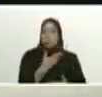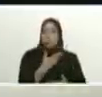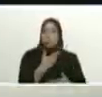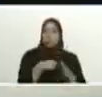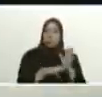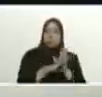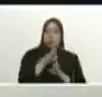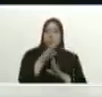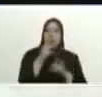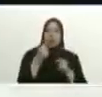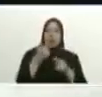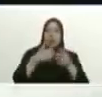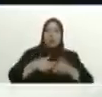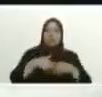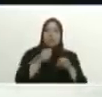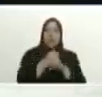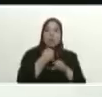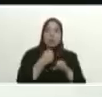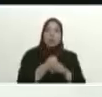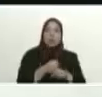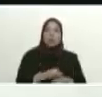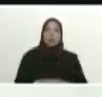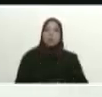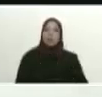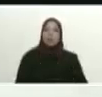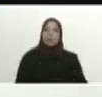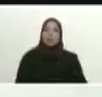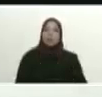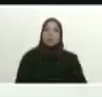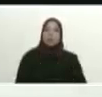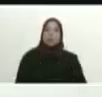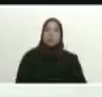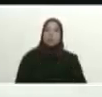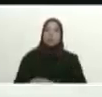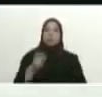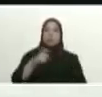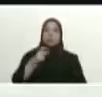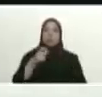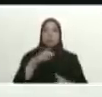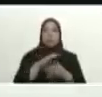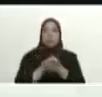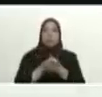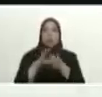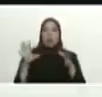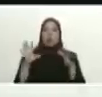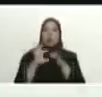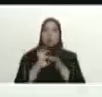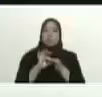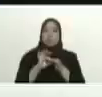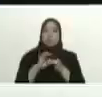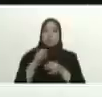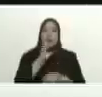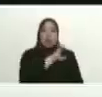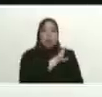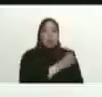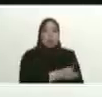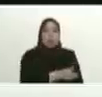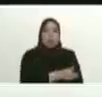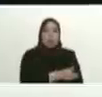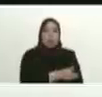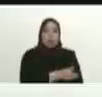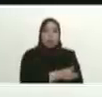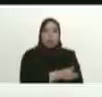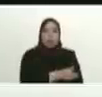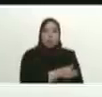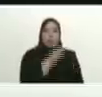la recuperación de industrias la necesidad de hacer una alianza energética para